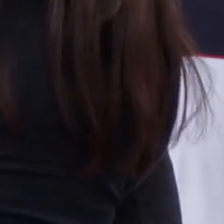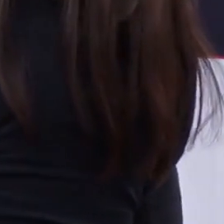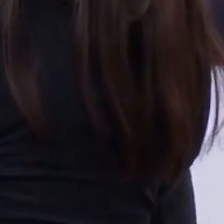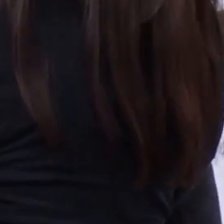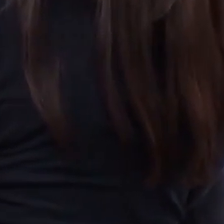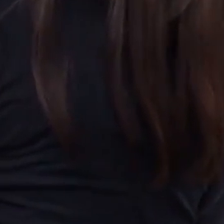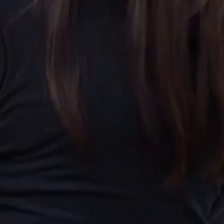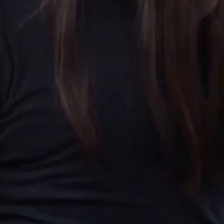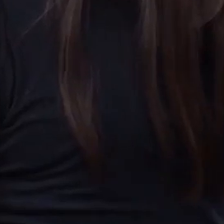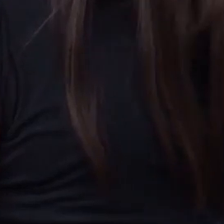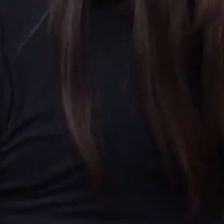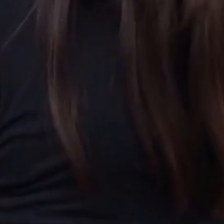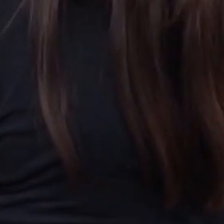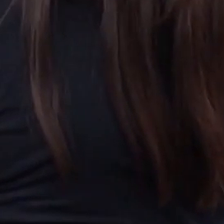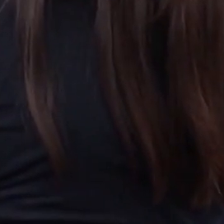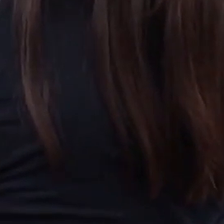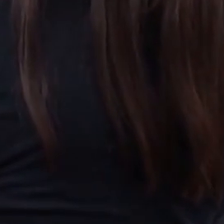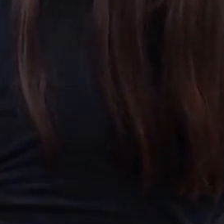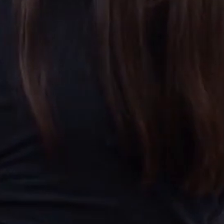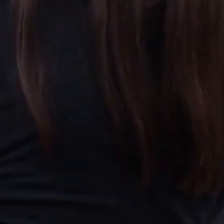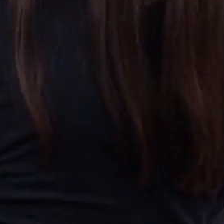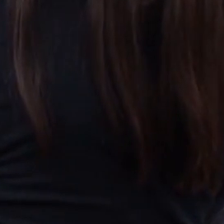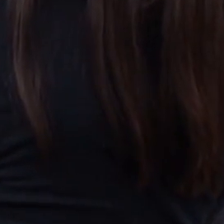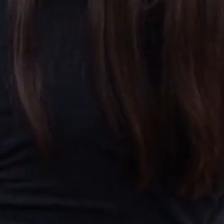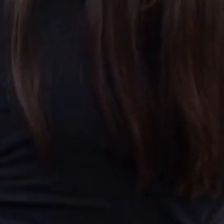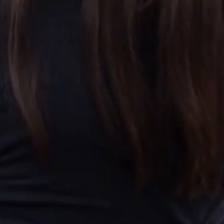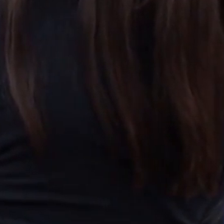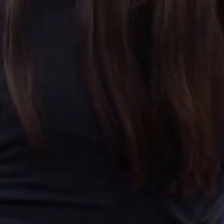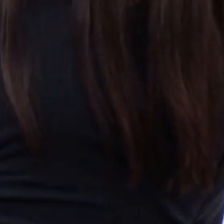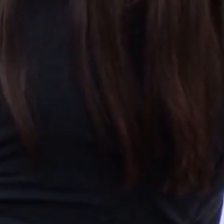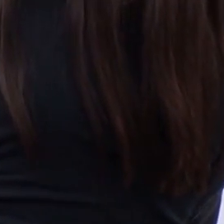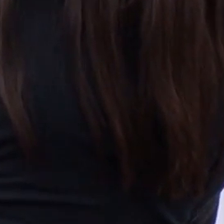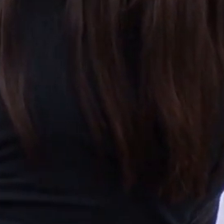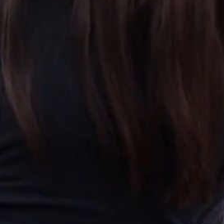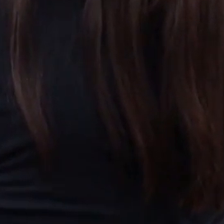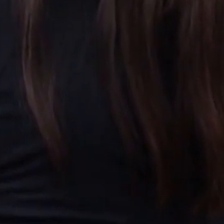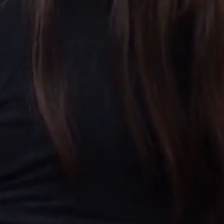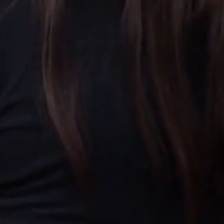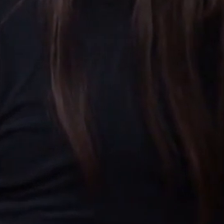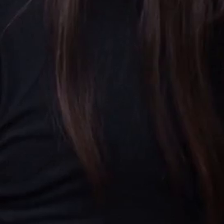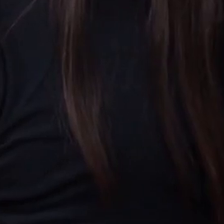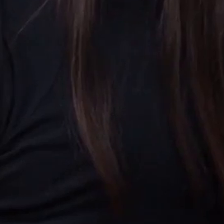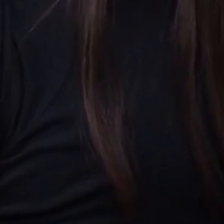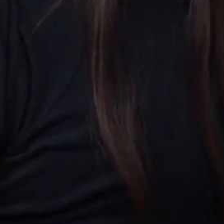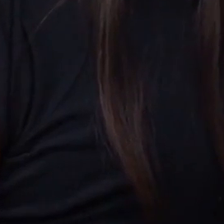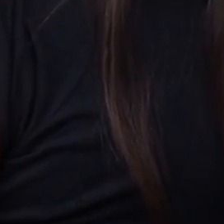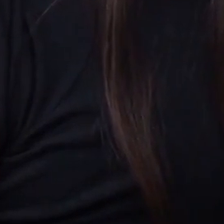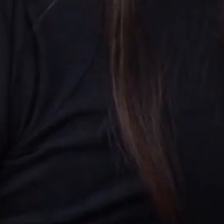mayor cantidad de vacunas anti-COVID y agradeció el apoyo del gobierno de Estados Unidos al donar a su